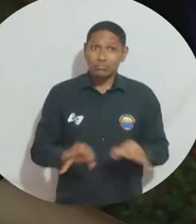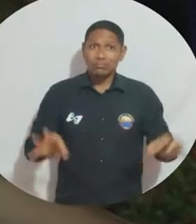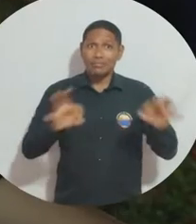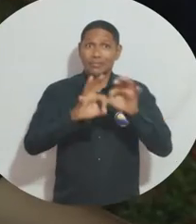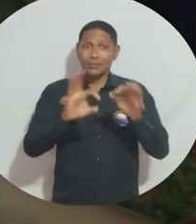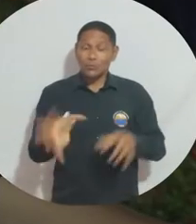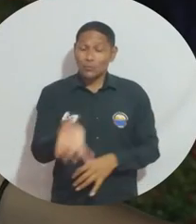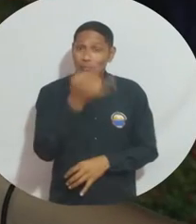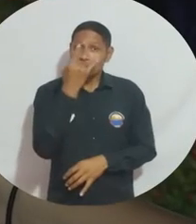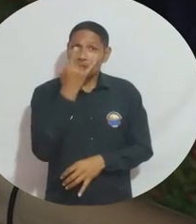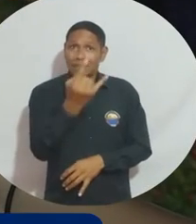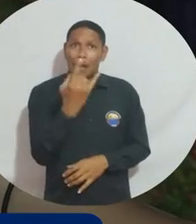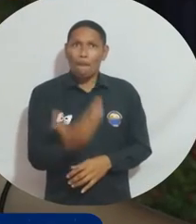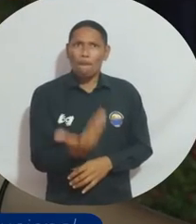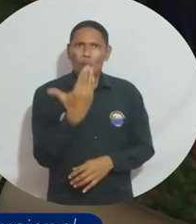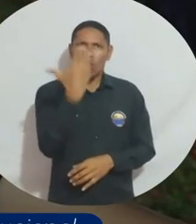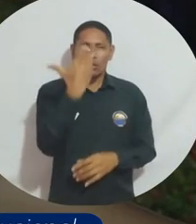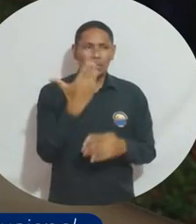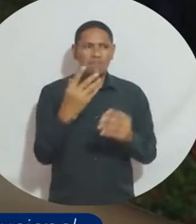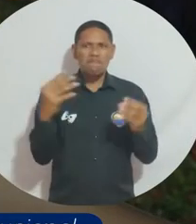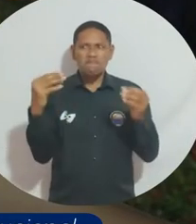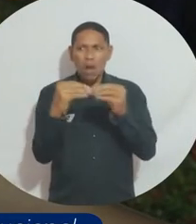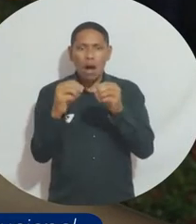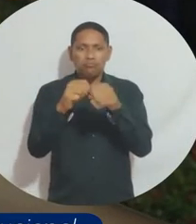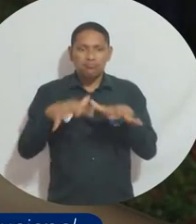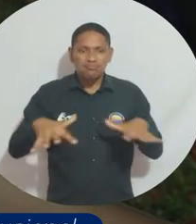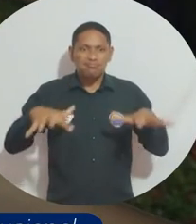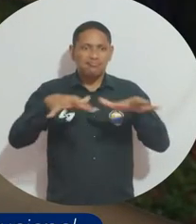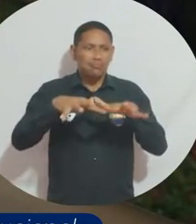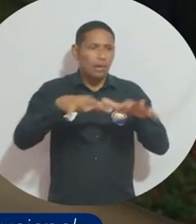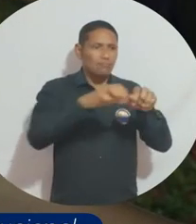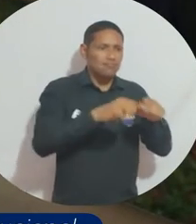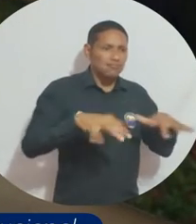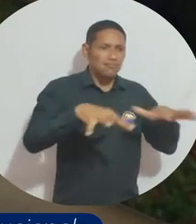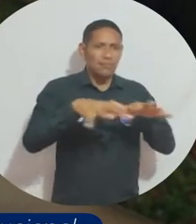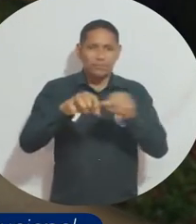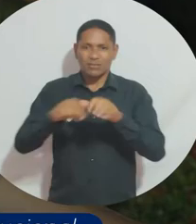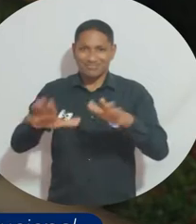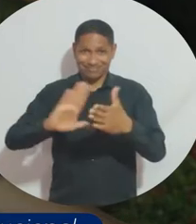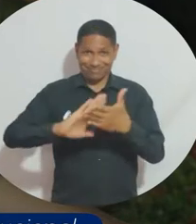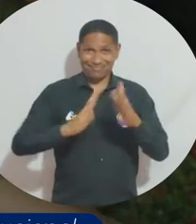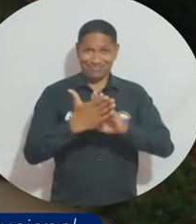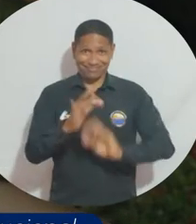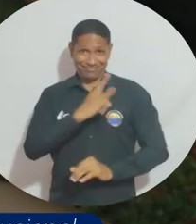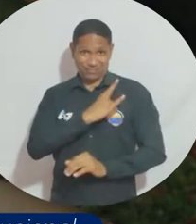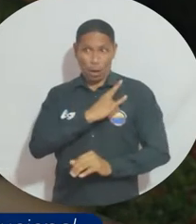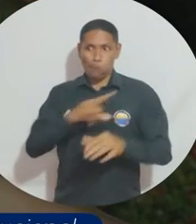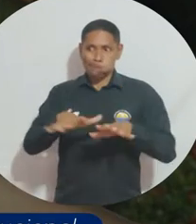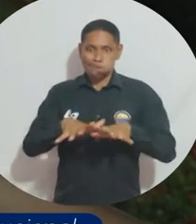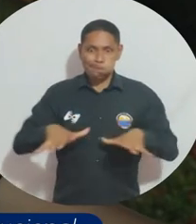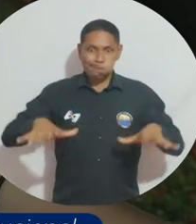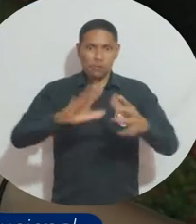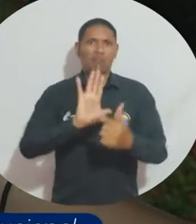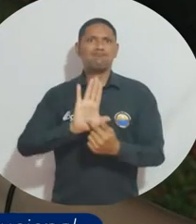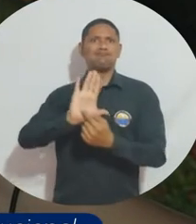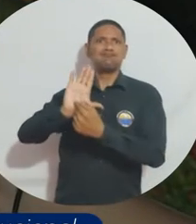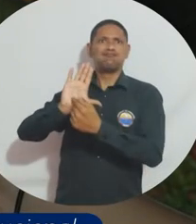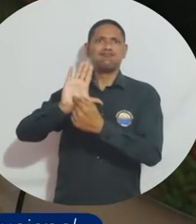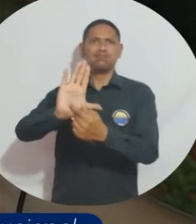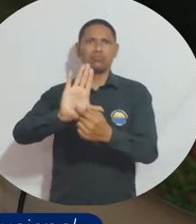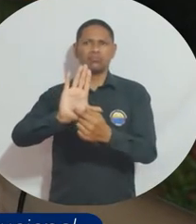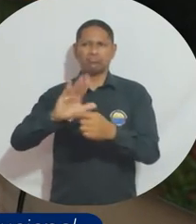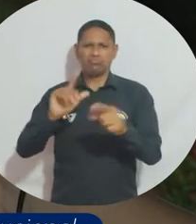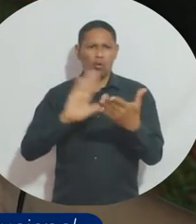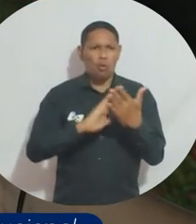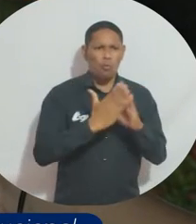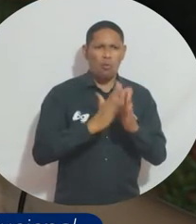es que es bastante interesante y es muy importante porque nos está generando un espacio dentro de la misma comunidad universitaria donde está